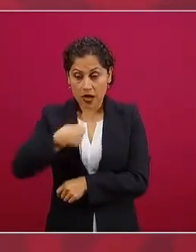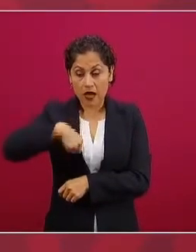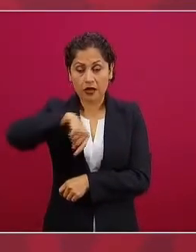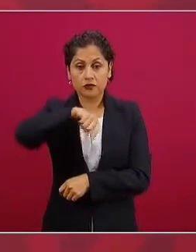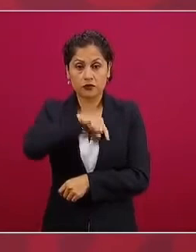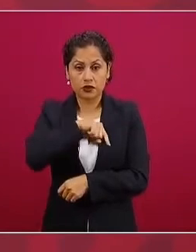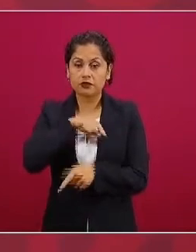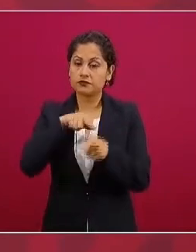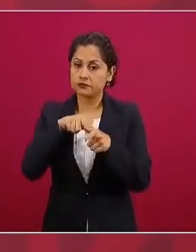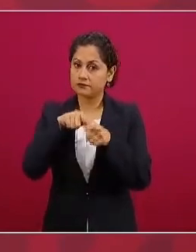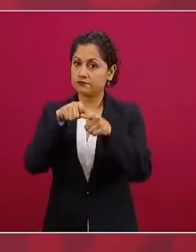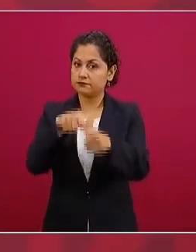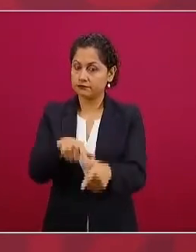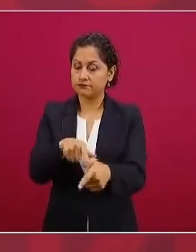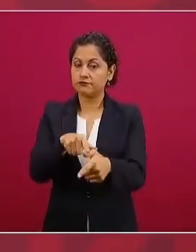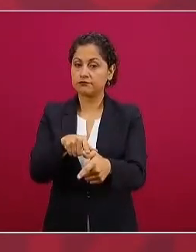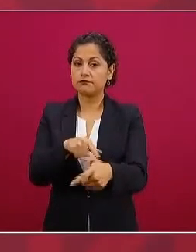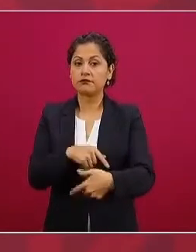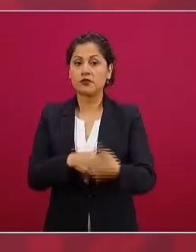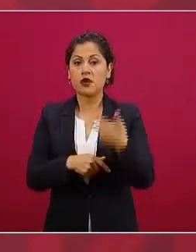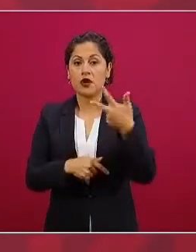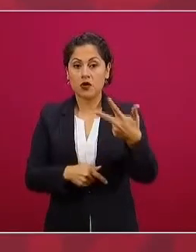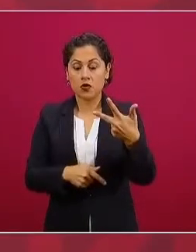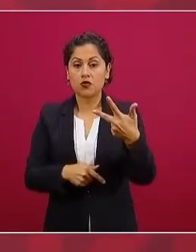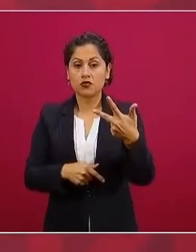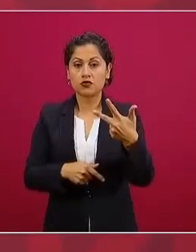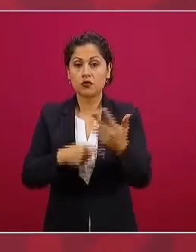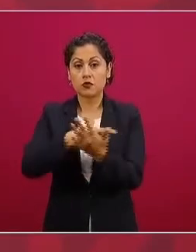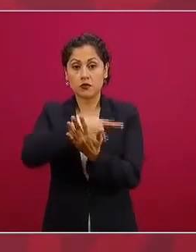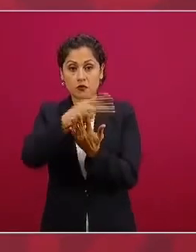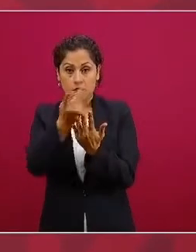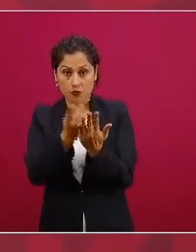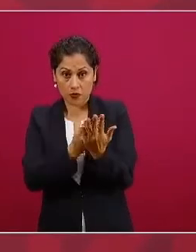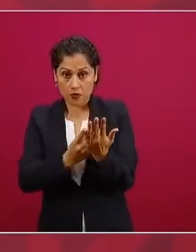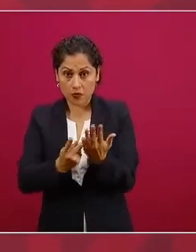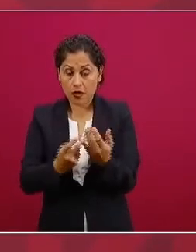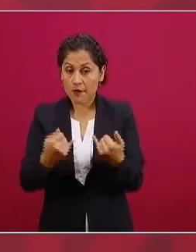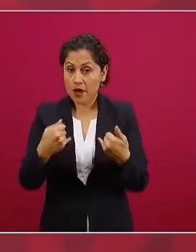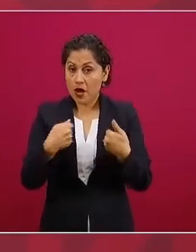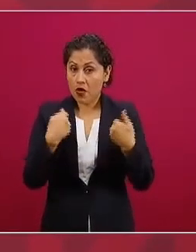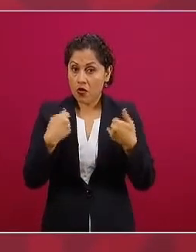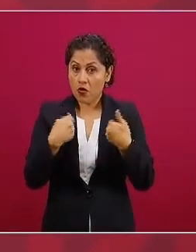Ocho, jóvenes construyendo el futuro.